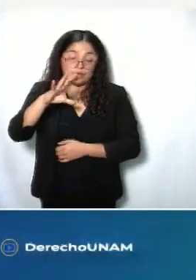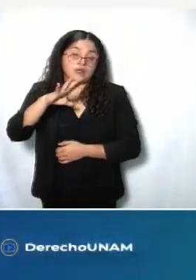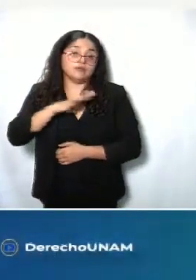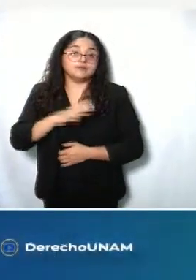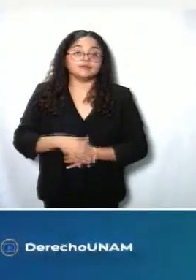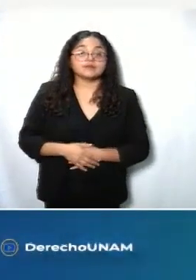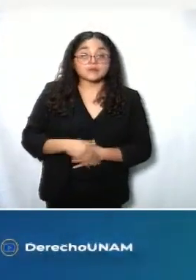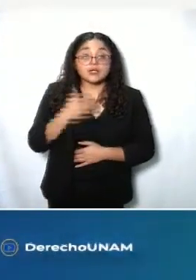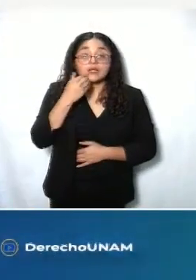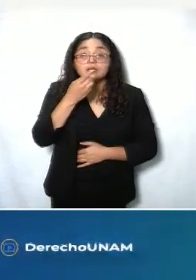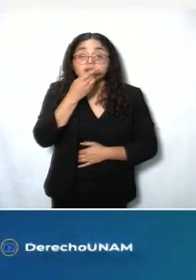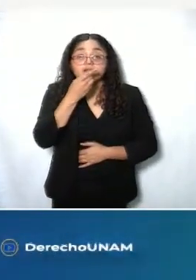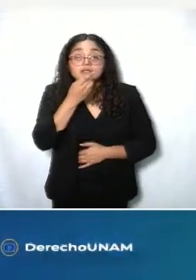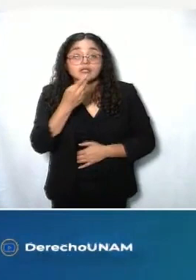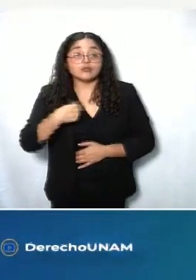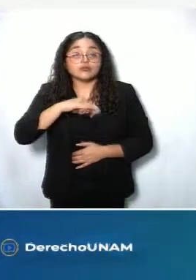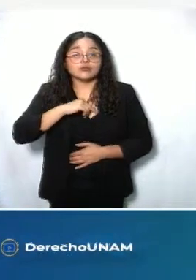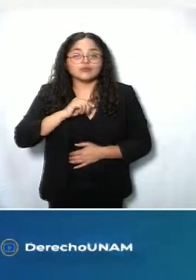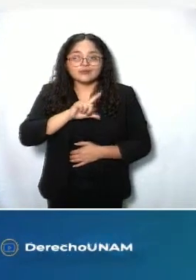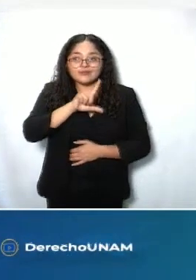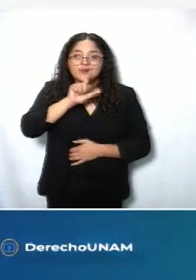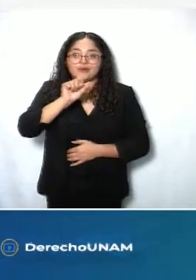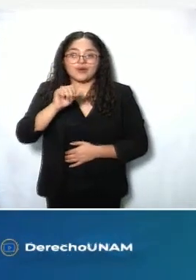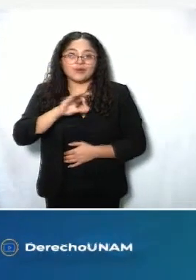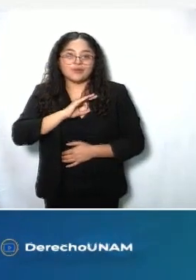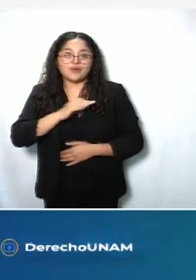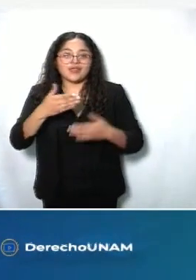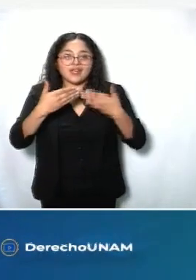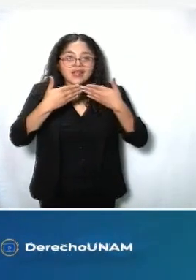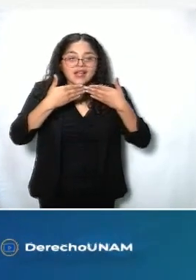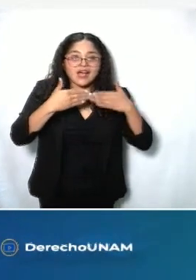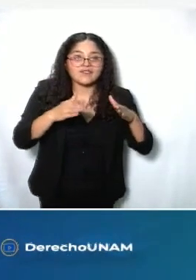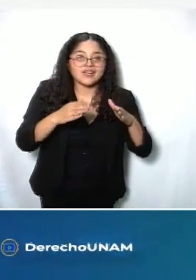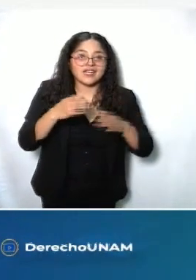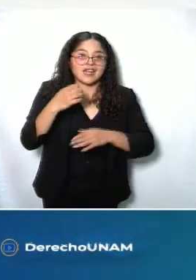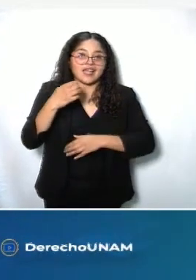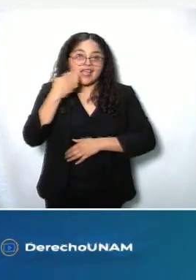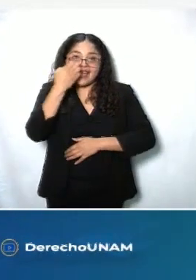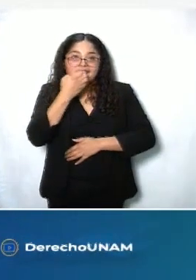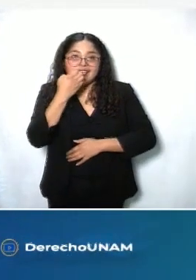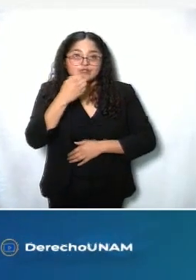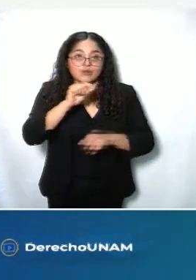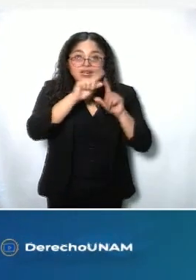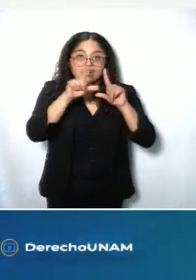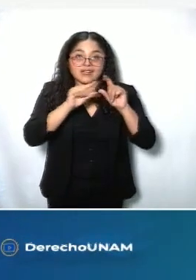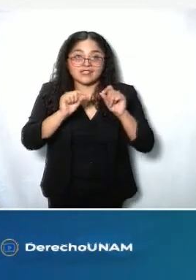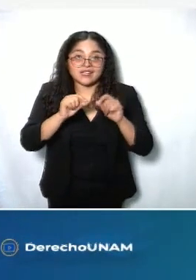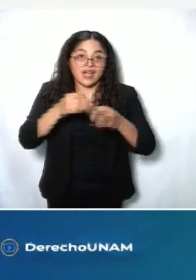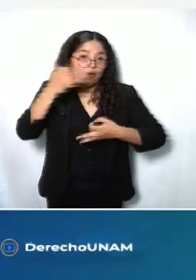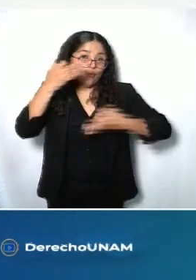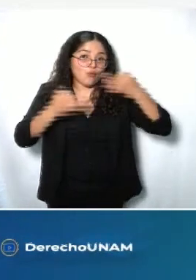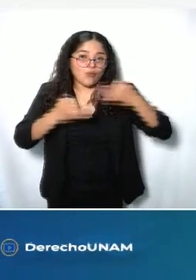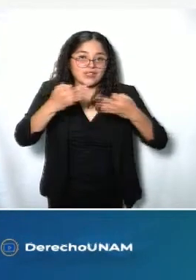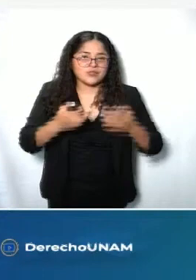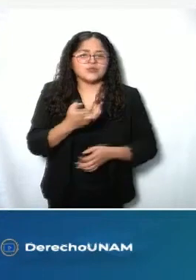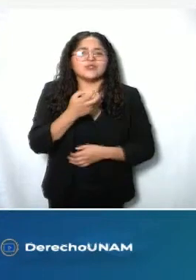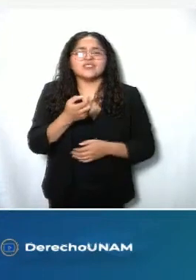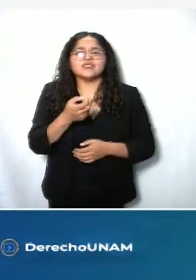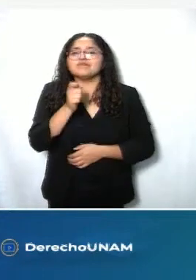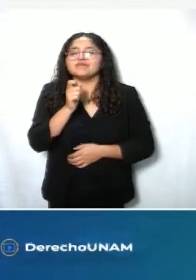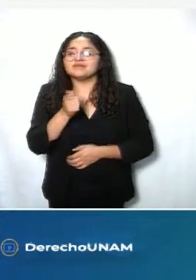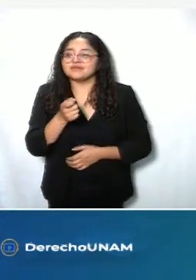estamos próximos a inaugurar la Escuela Nacional de Jurisprudencia que ha sido renovada, que les queda quizás